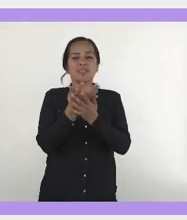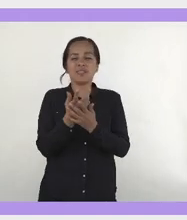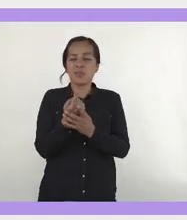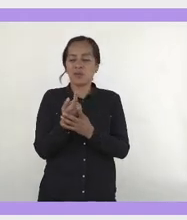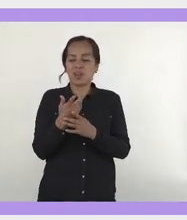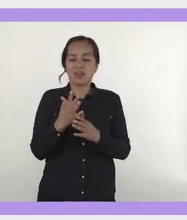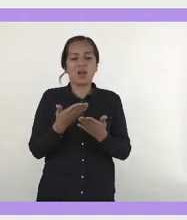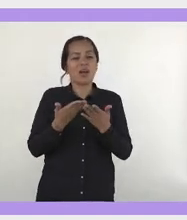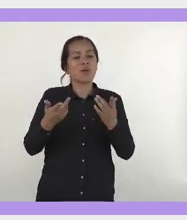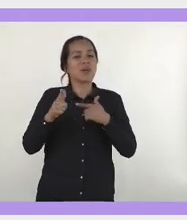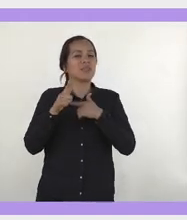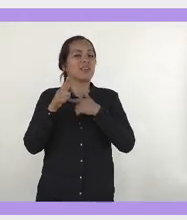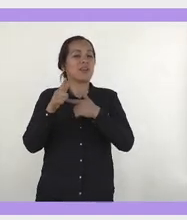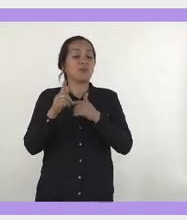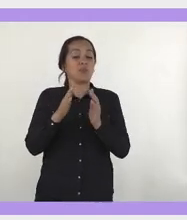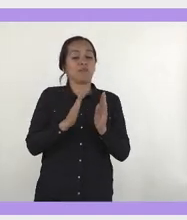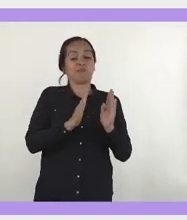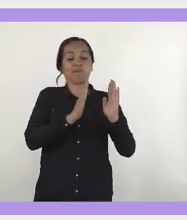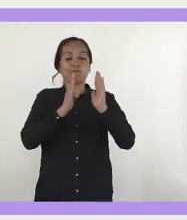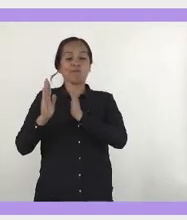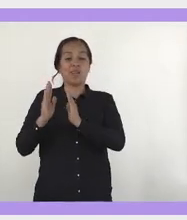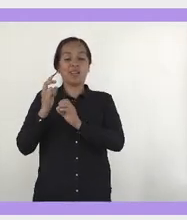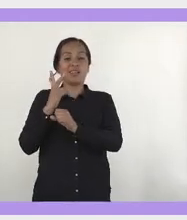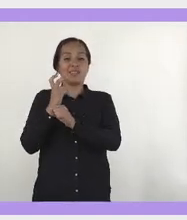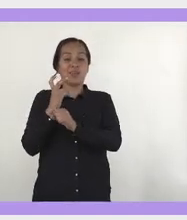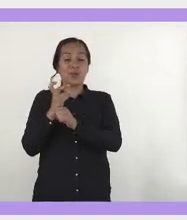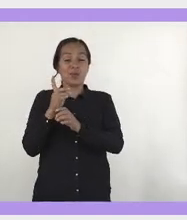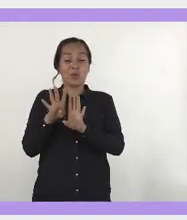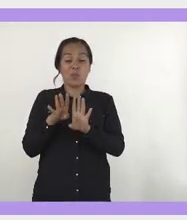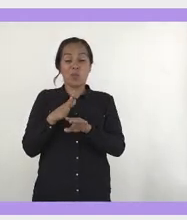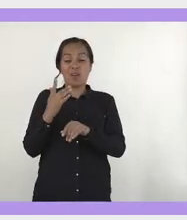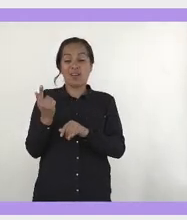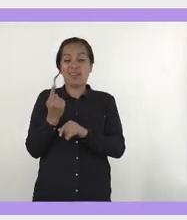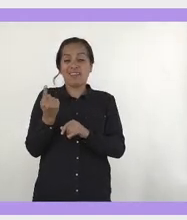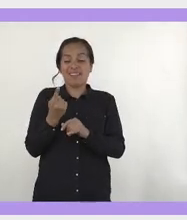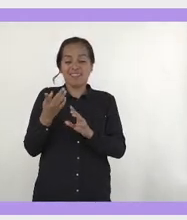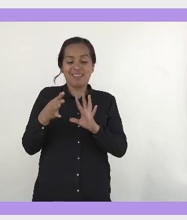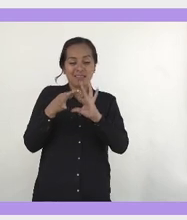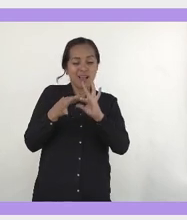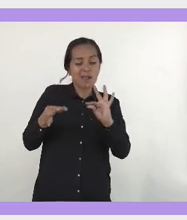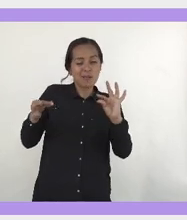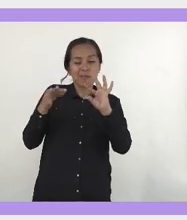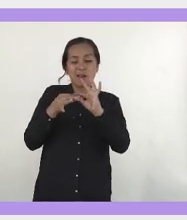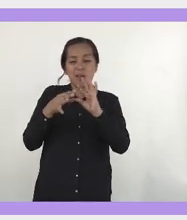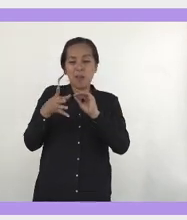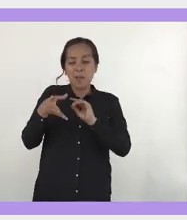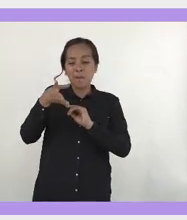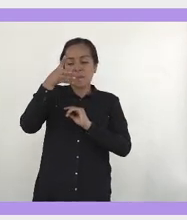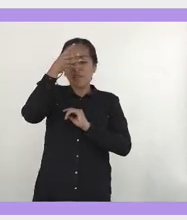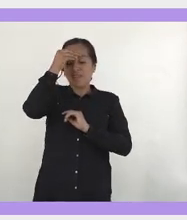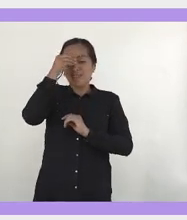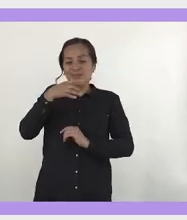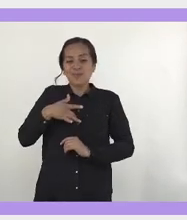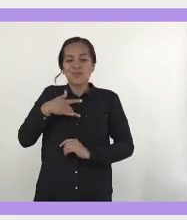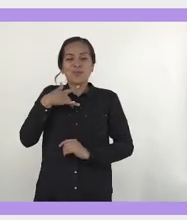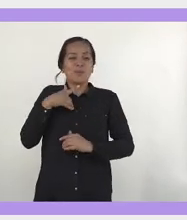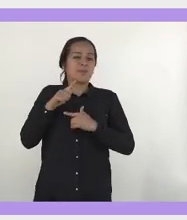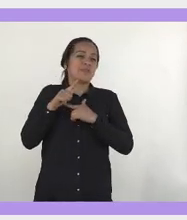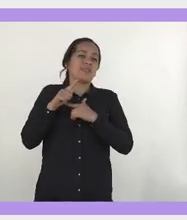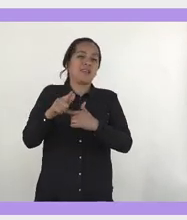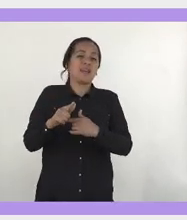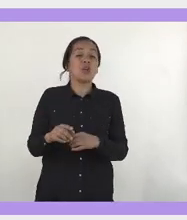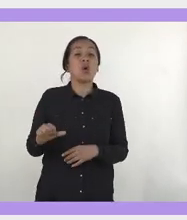Continuamos con la siguiente parte, porque las pláticas inspiradoras y de aprendizaje continúan, y por eso